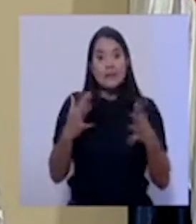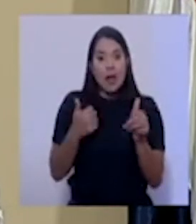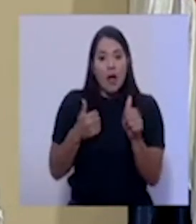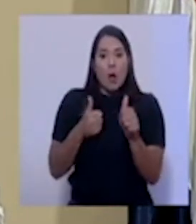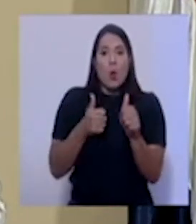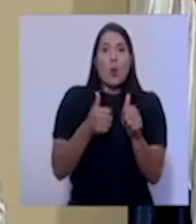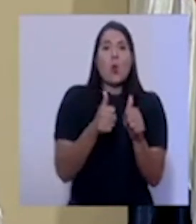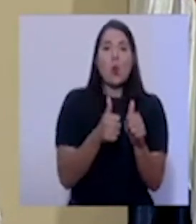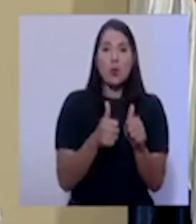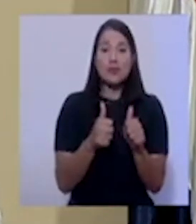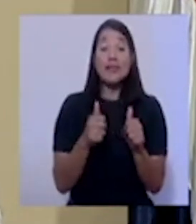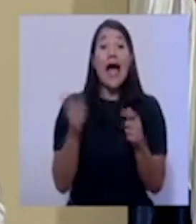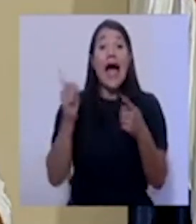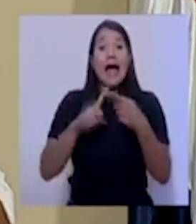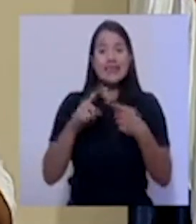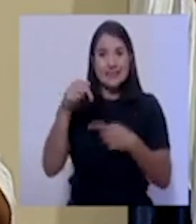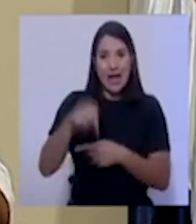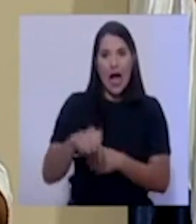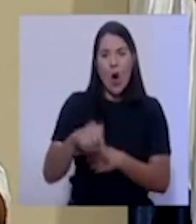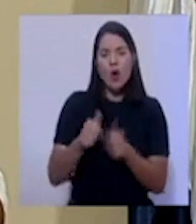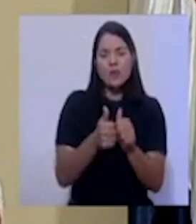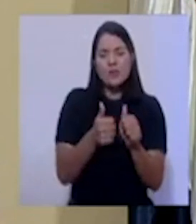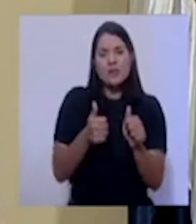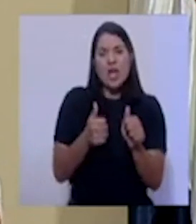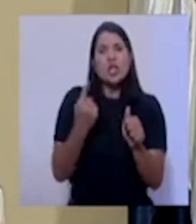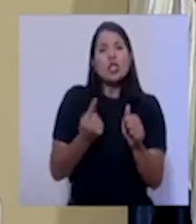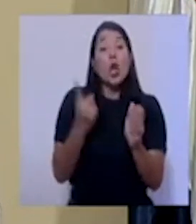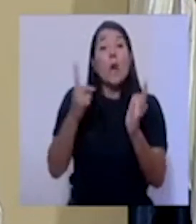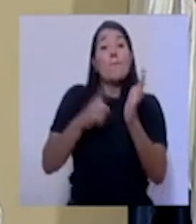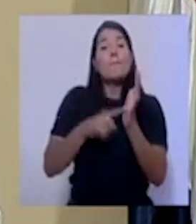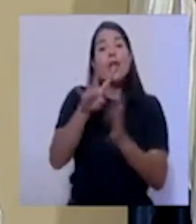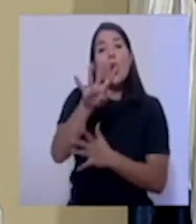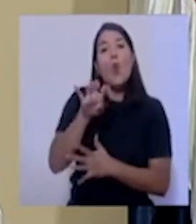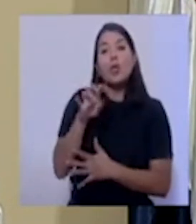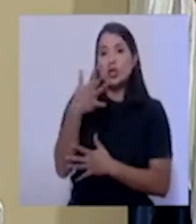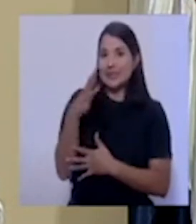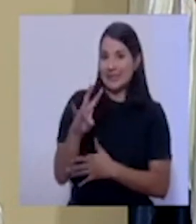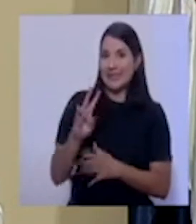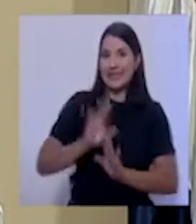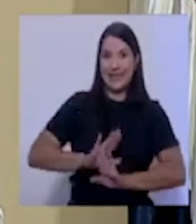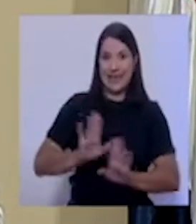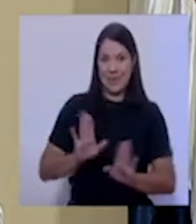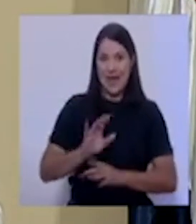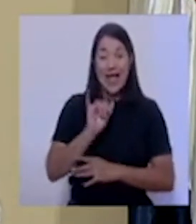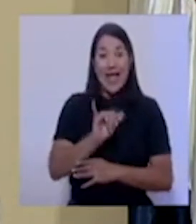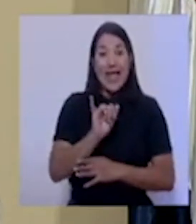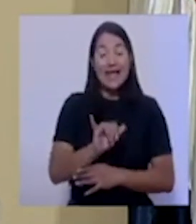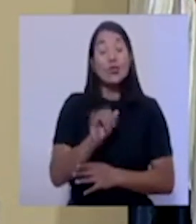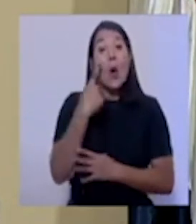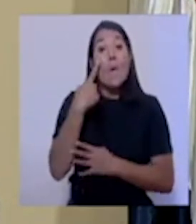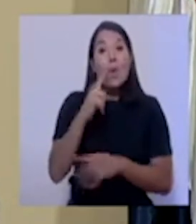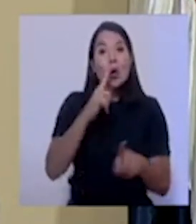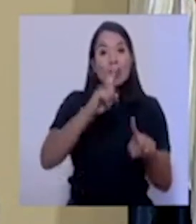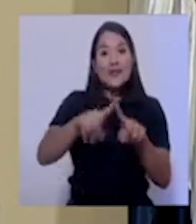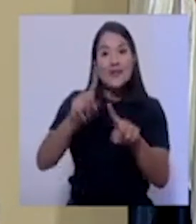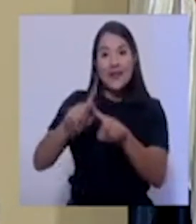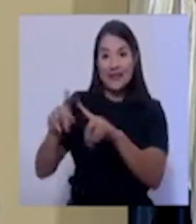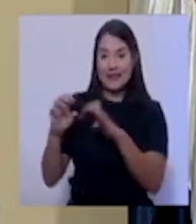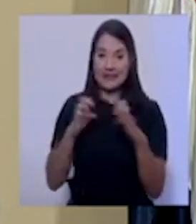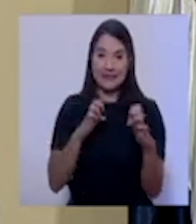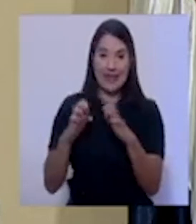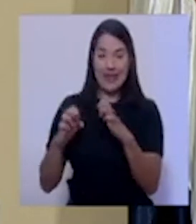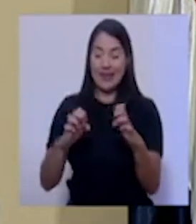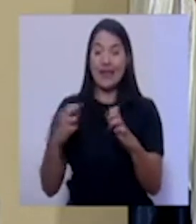diagnósticas y al día de hoy el rezago es de solamente 1,417. Esto se debe a las diferentes estrategias que se han estado